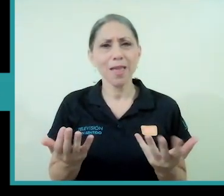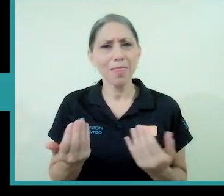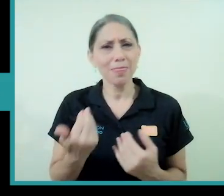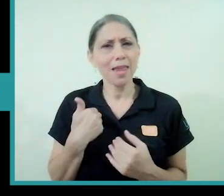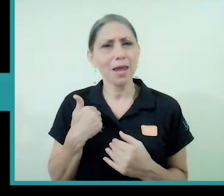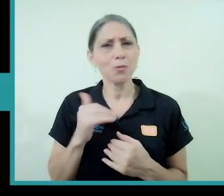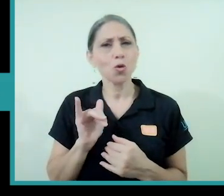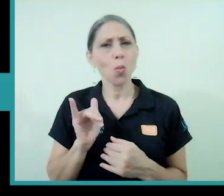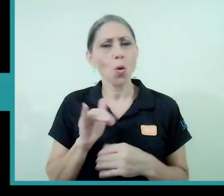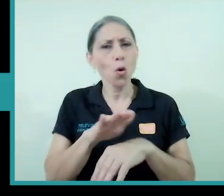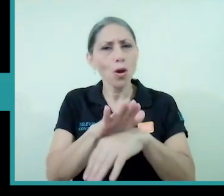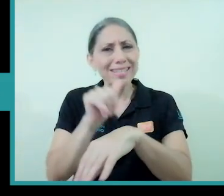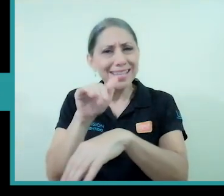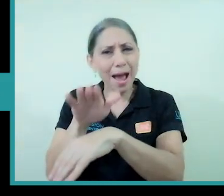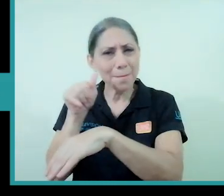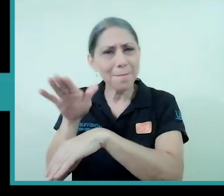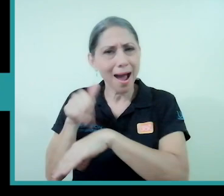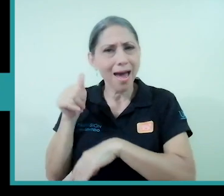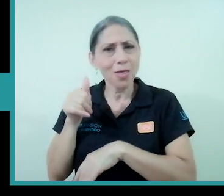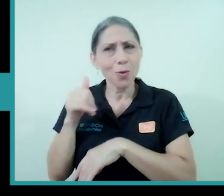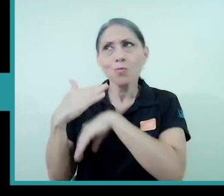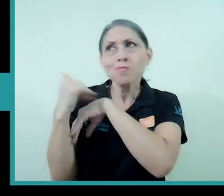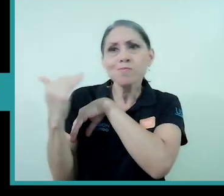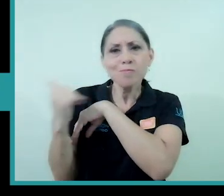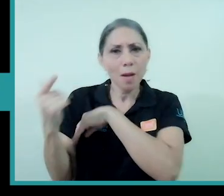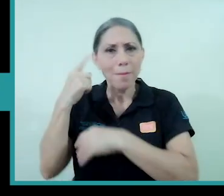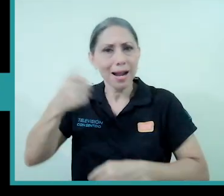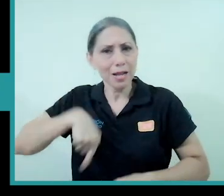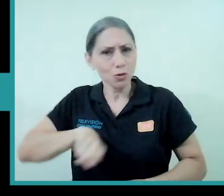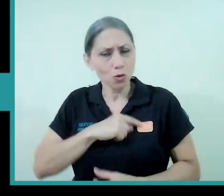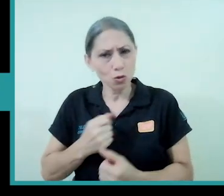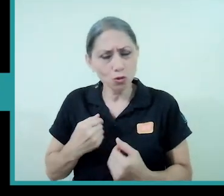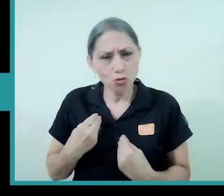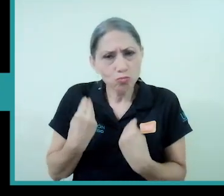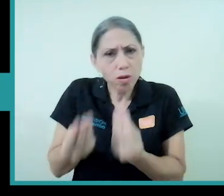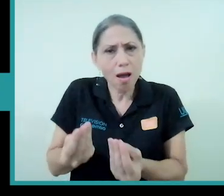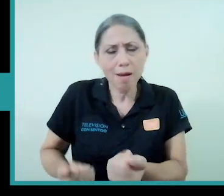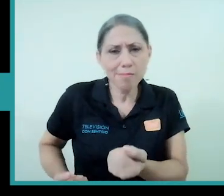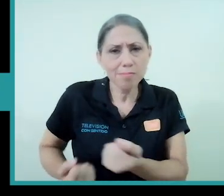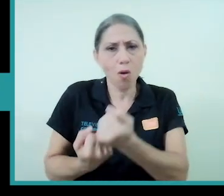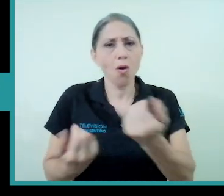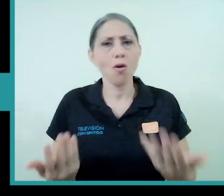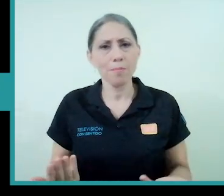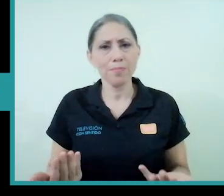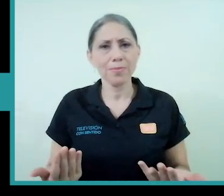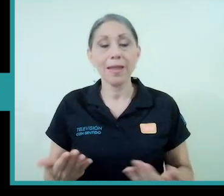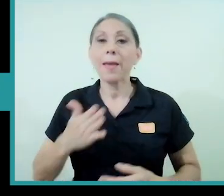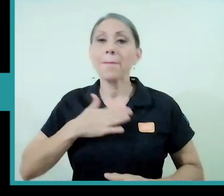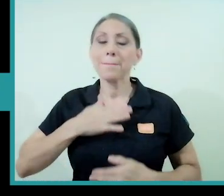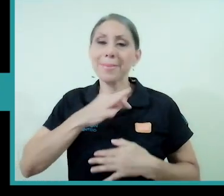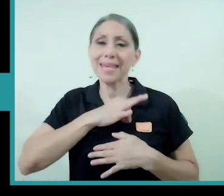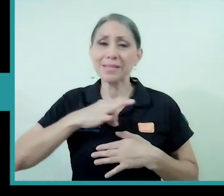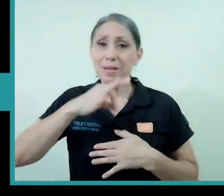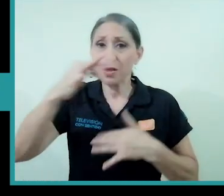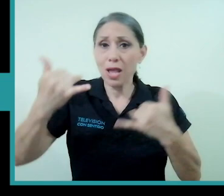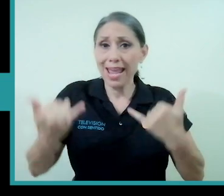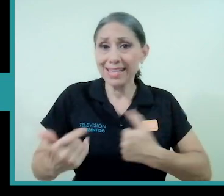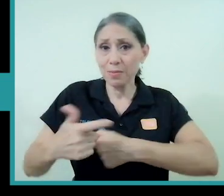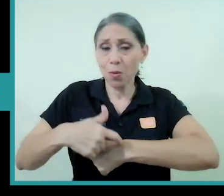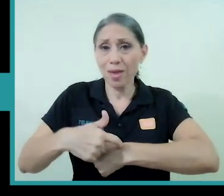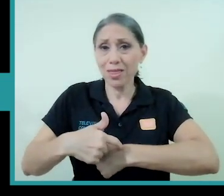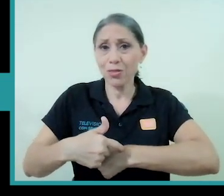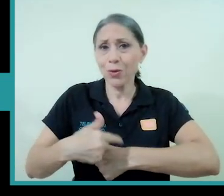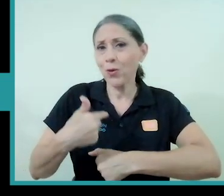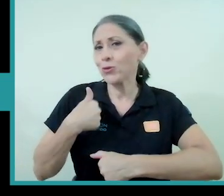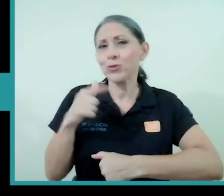llamado verdad para para aportar entonces digamos que mi espiritualidad en este momento